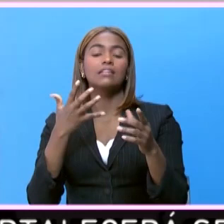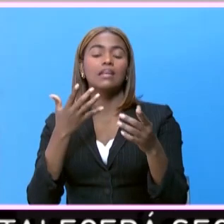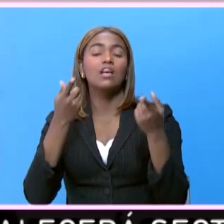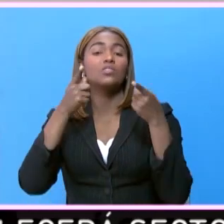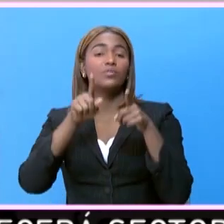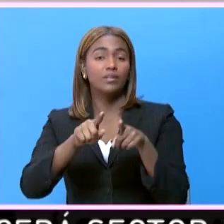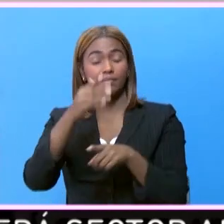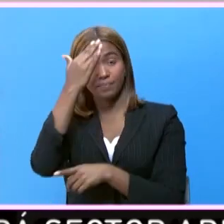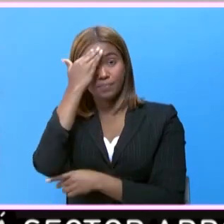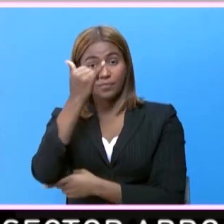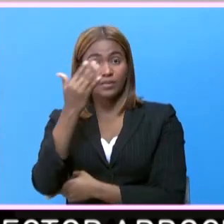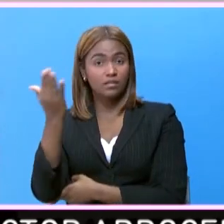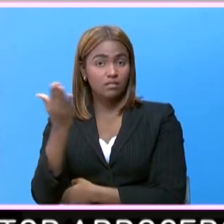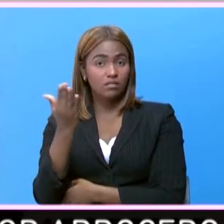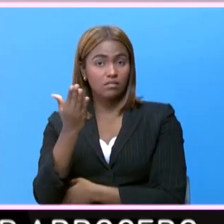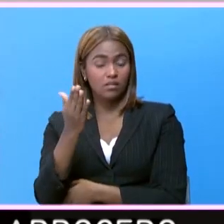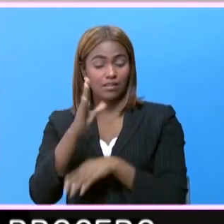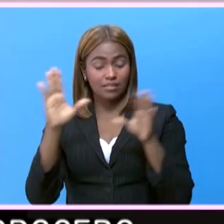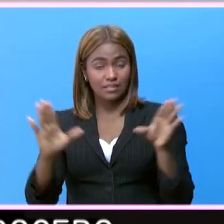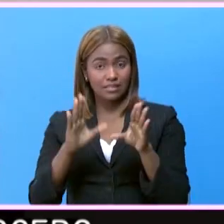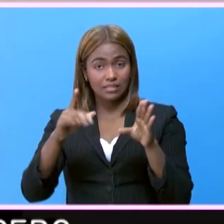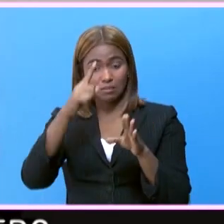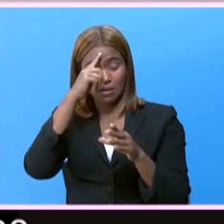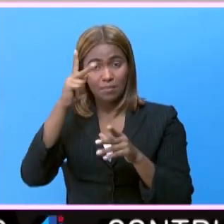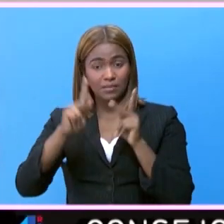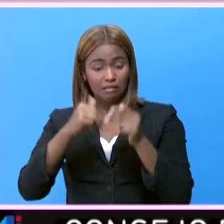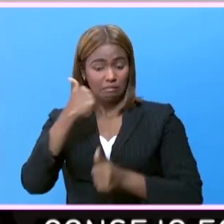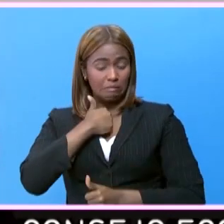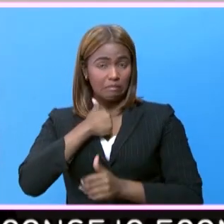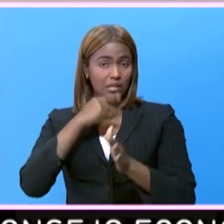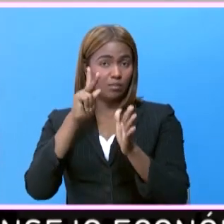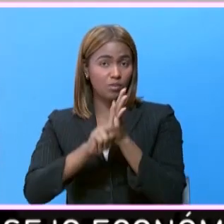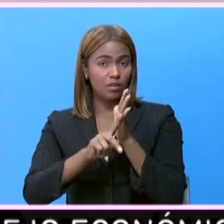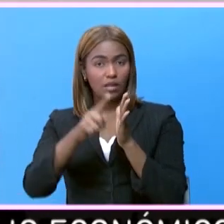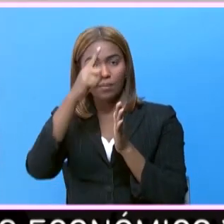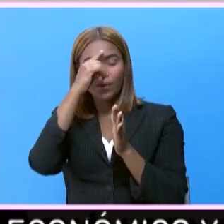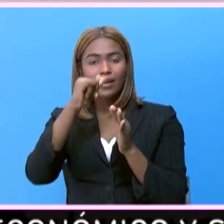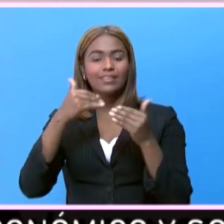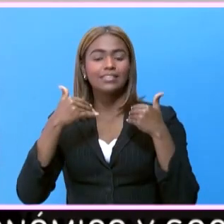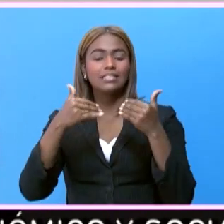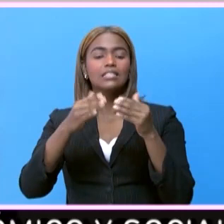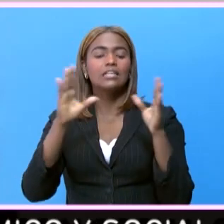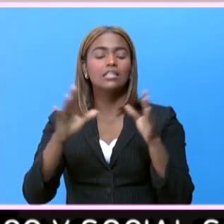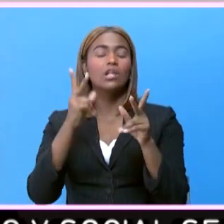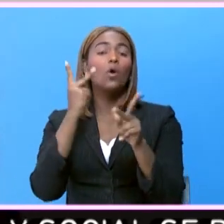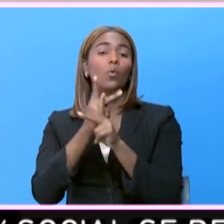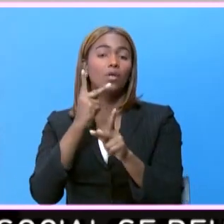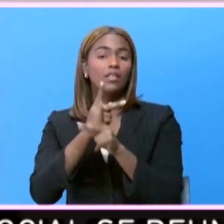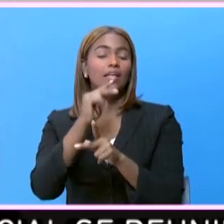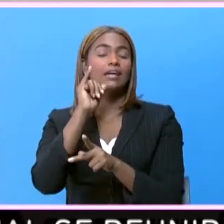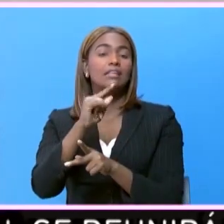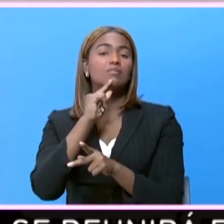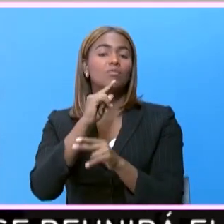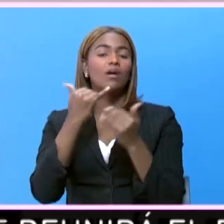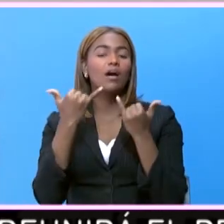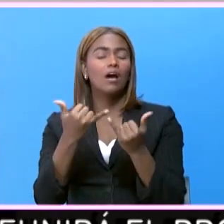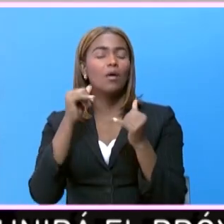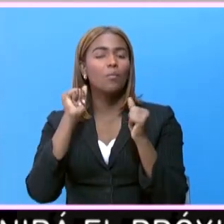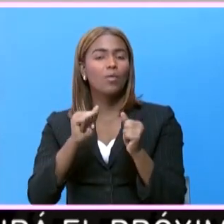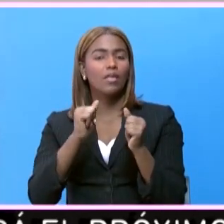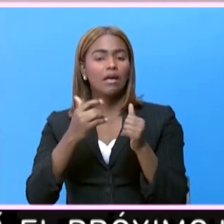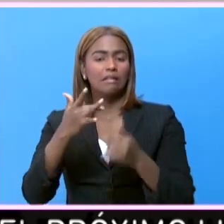porque la acción del suicidio, que trasciende el instinto de preservación, es una manera de